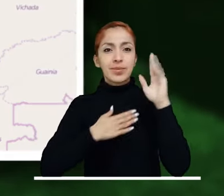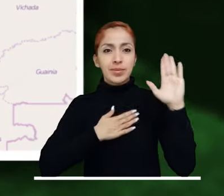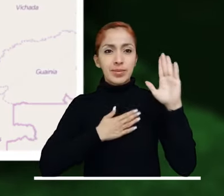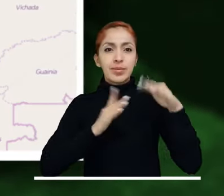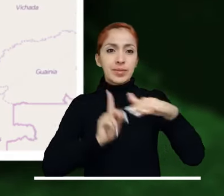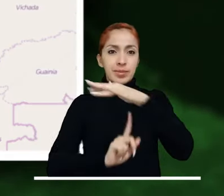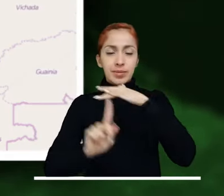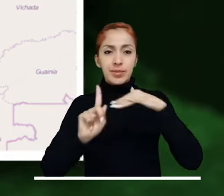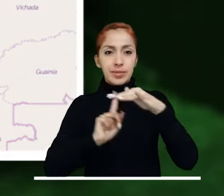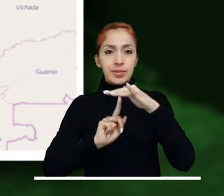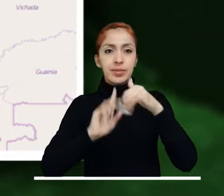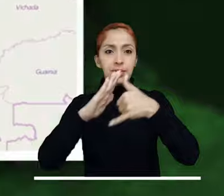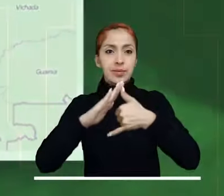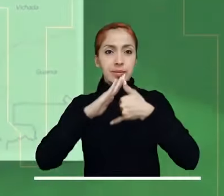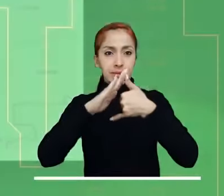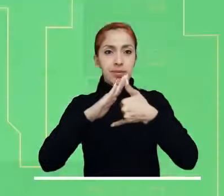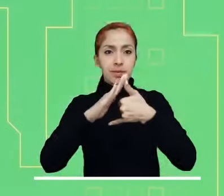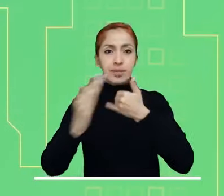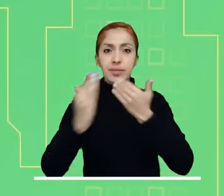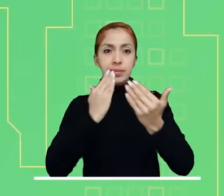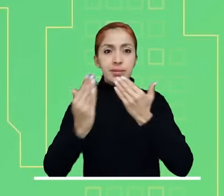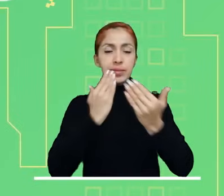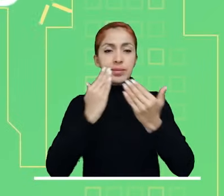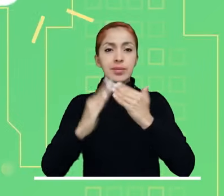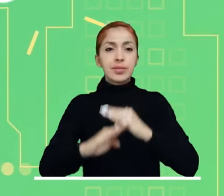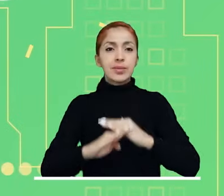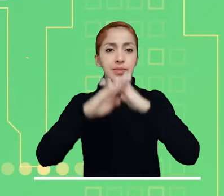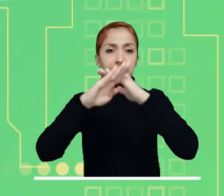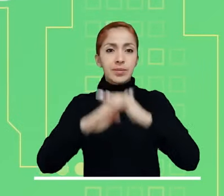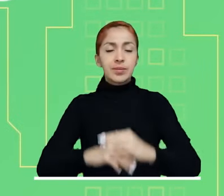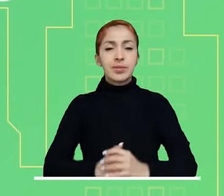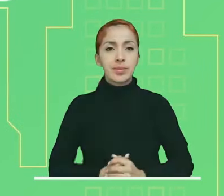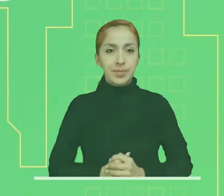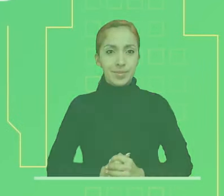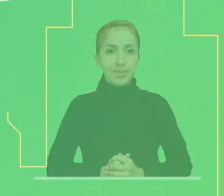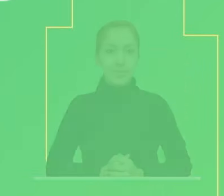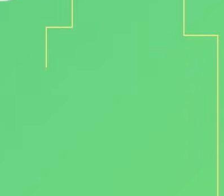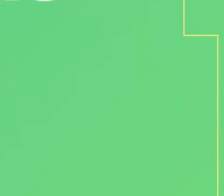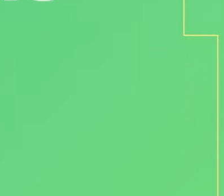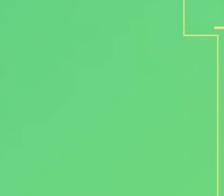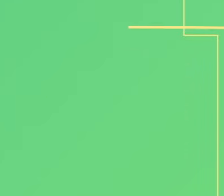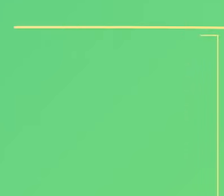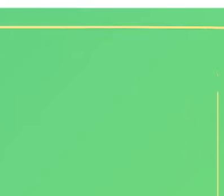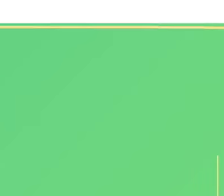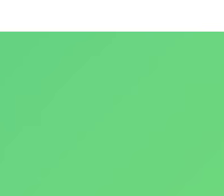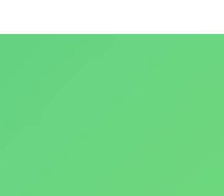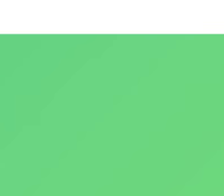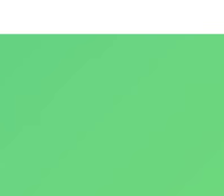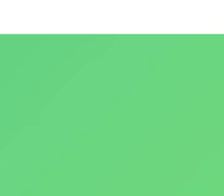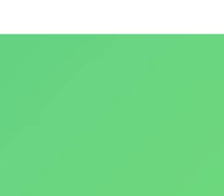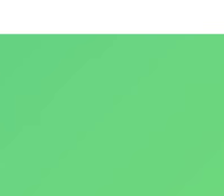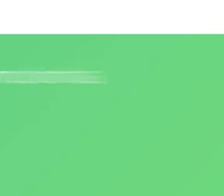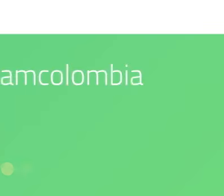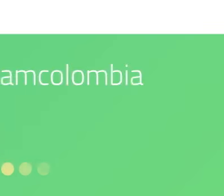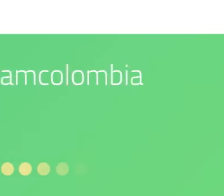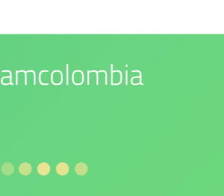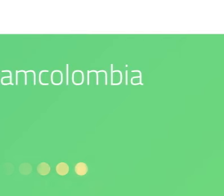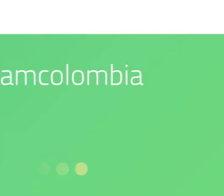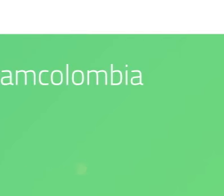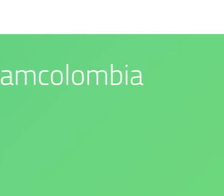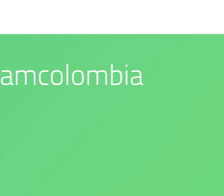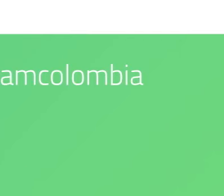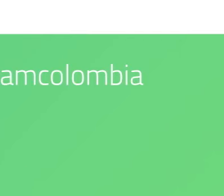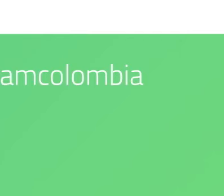Arauca, Meta y Casanare. Síguenos en nuestras redes sociales. Nuestro compromiso es con el medio